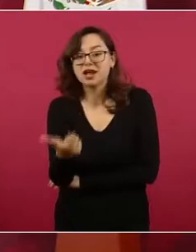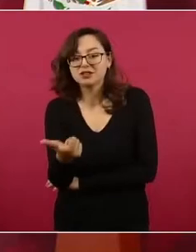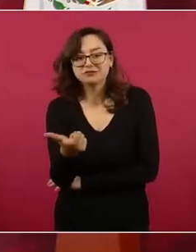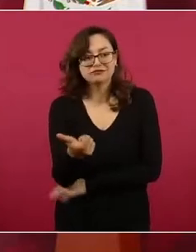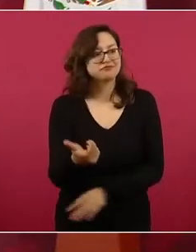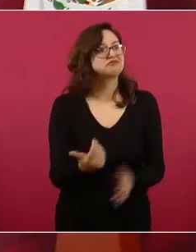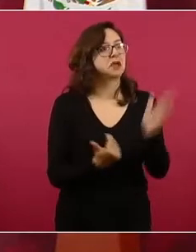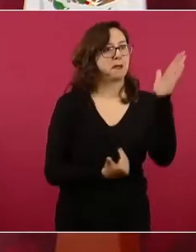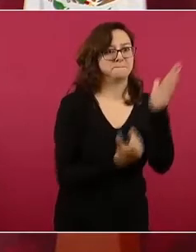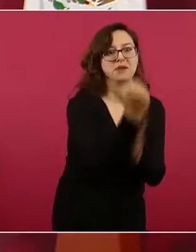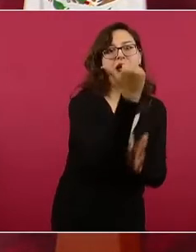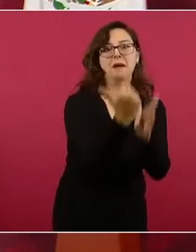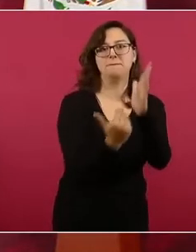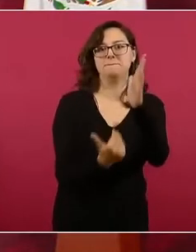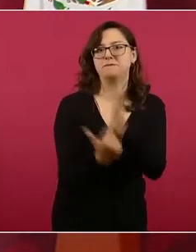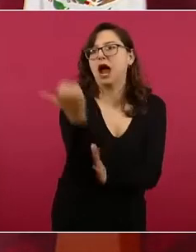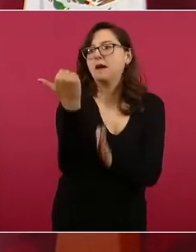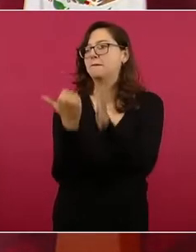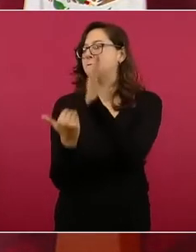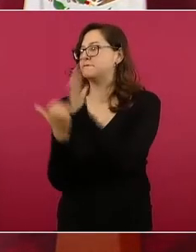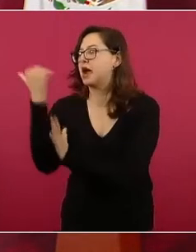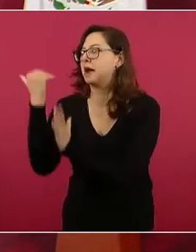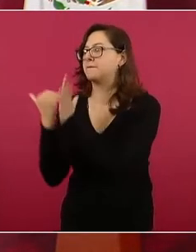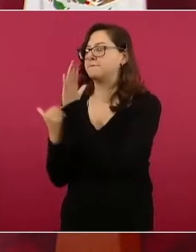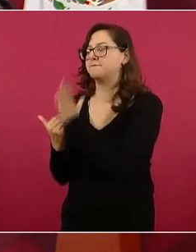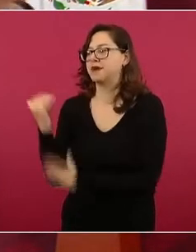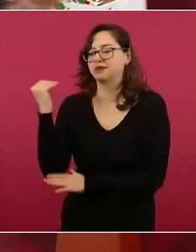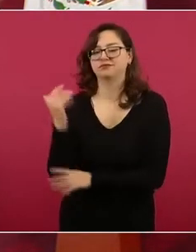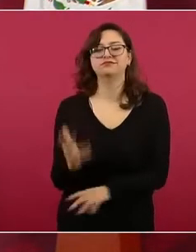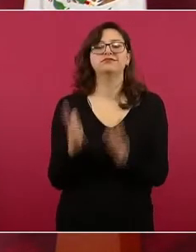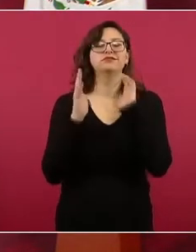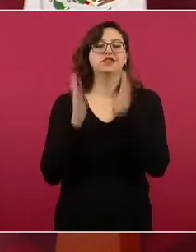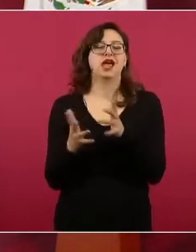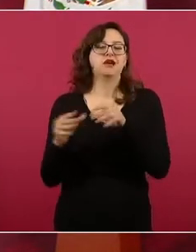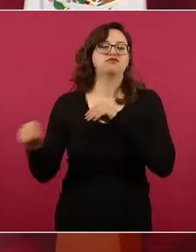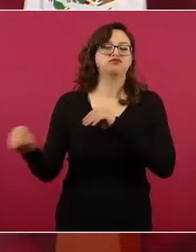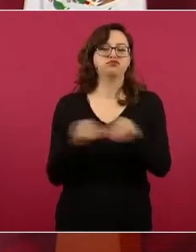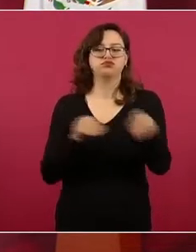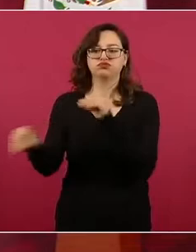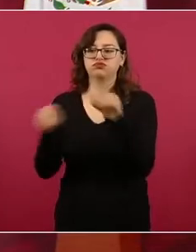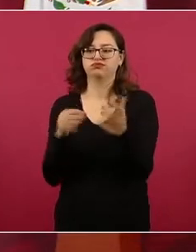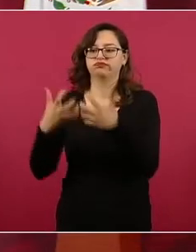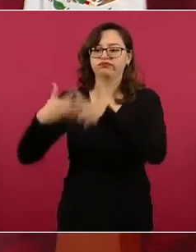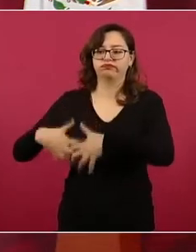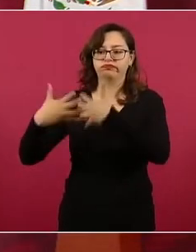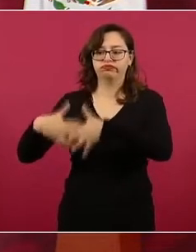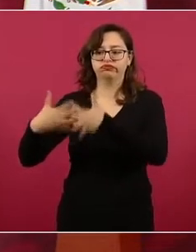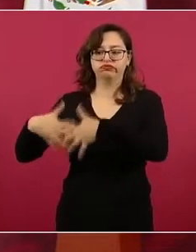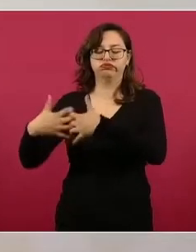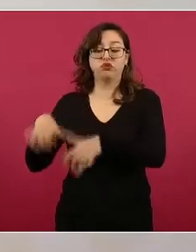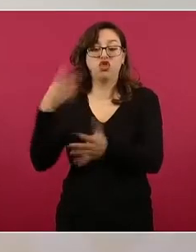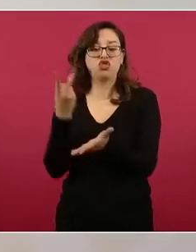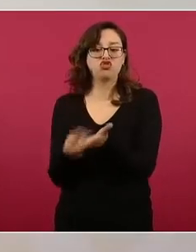al doble en las seis refinerías, pero